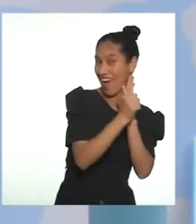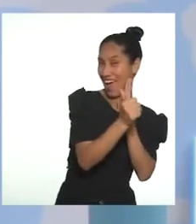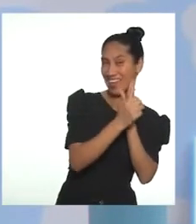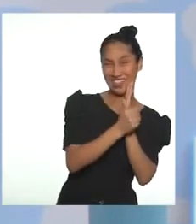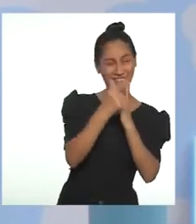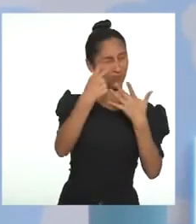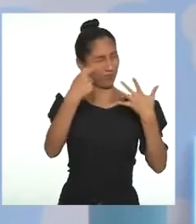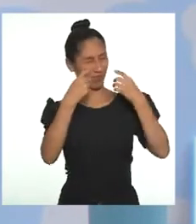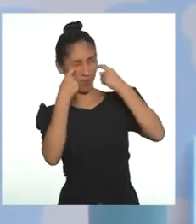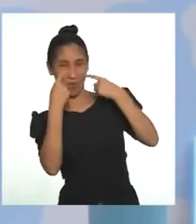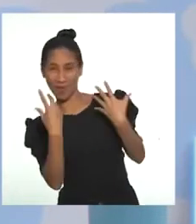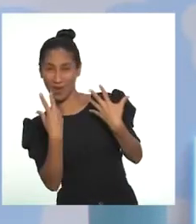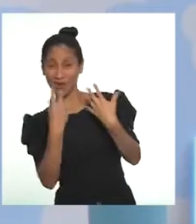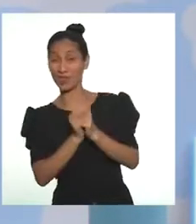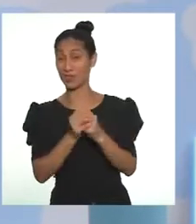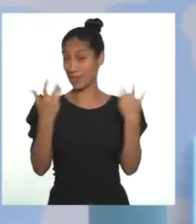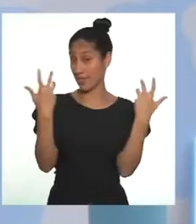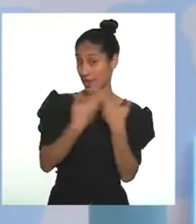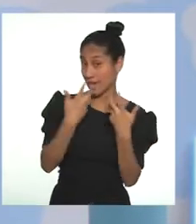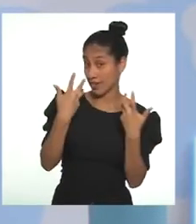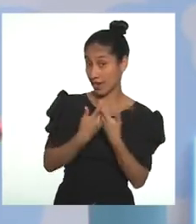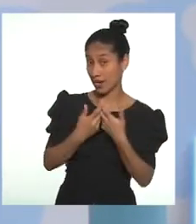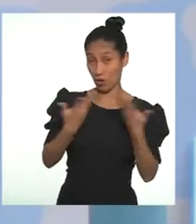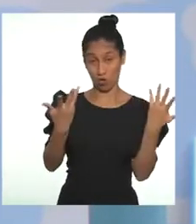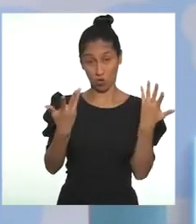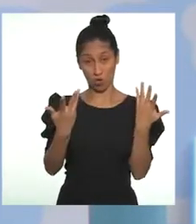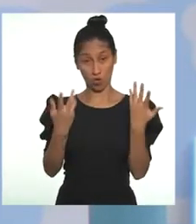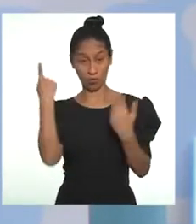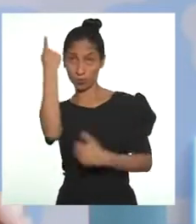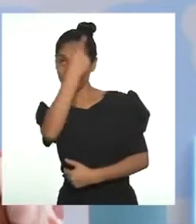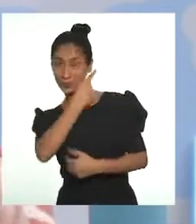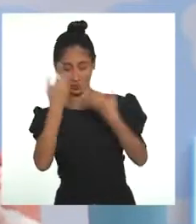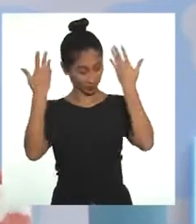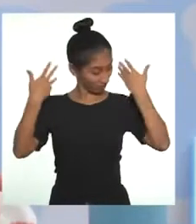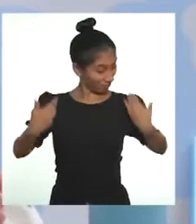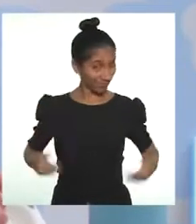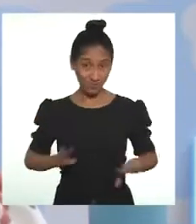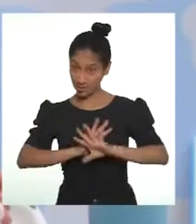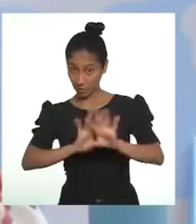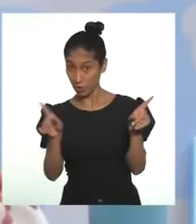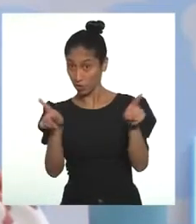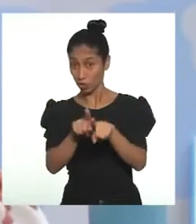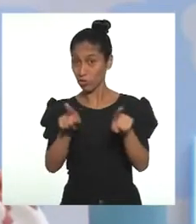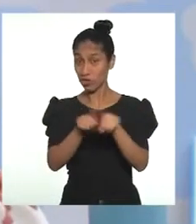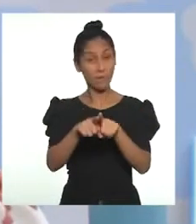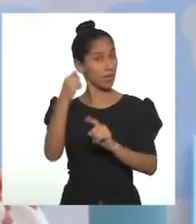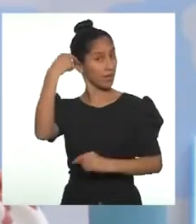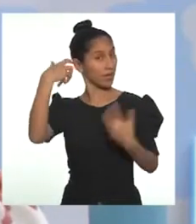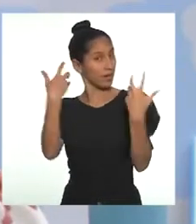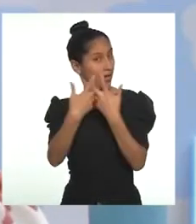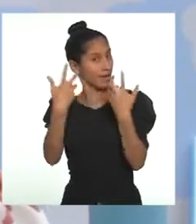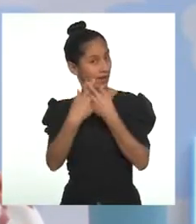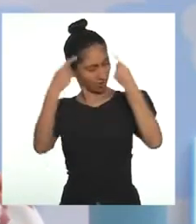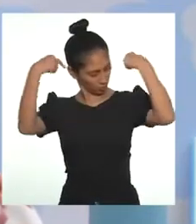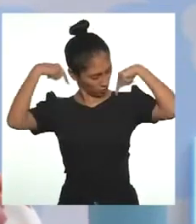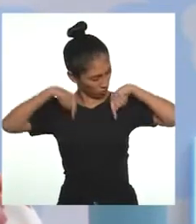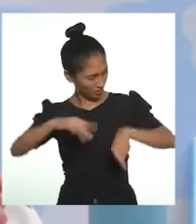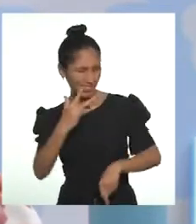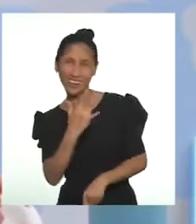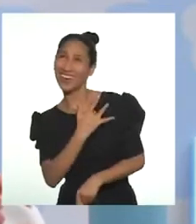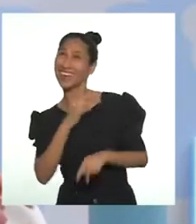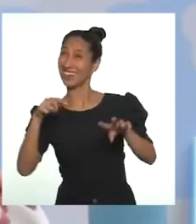Entonces, tiene que ver no solo con cómo lucimos, sino con aspectos de nuestra personalidad de los que nos